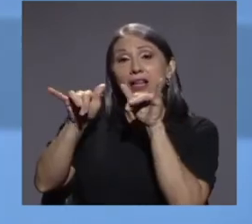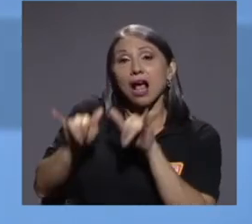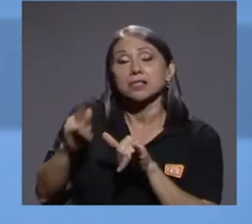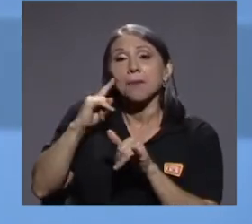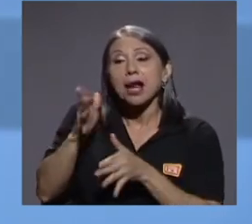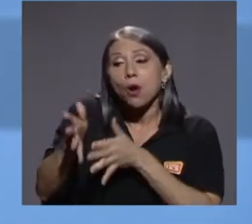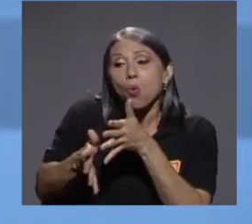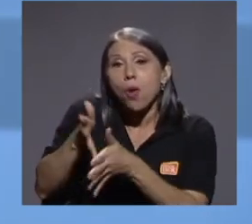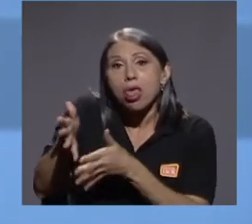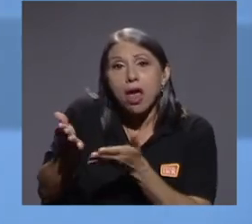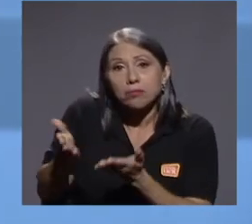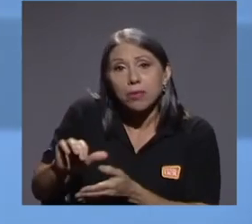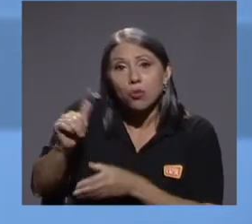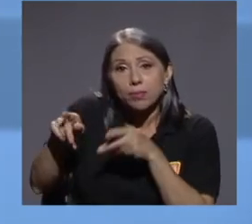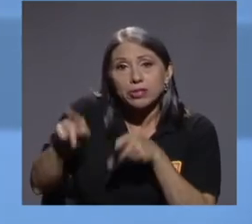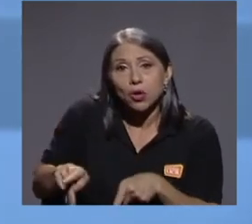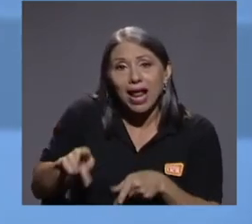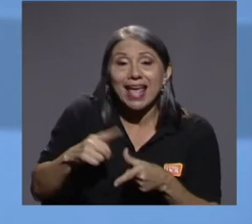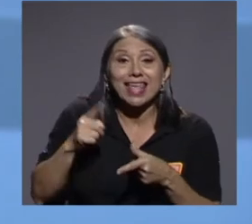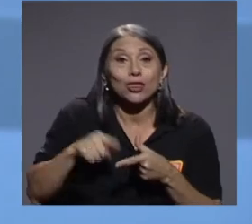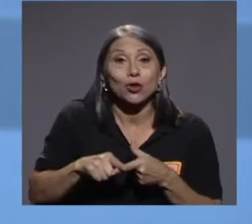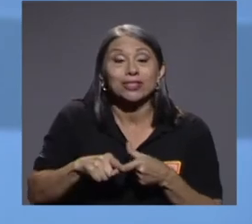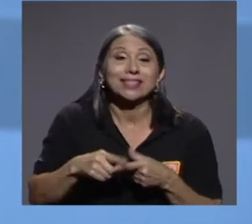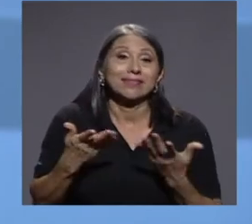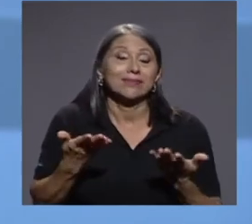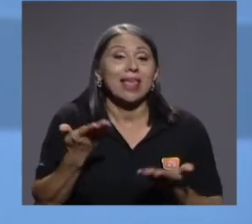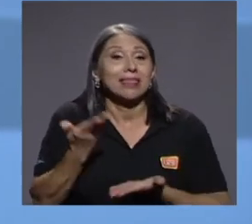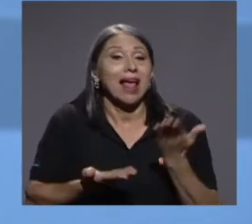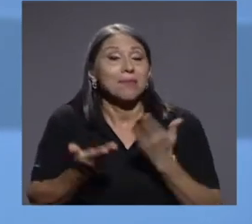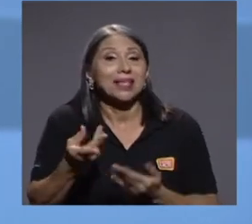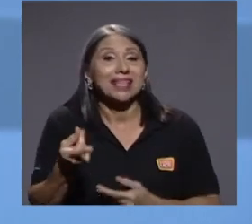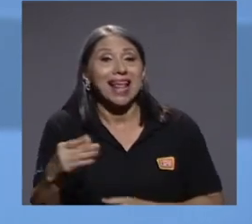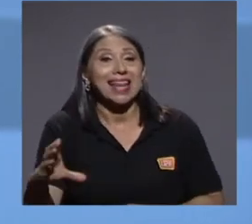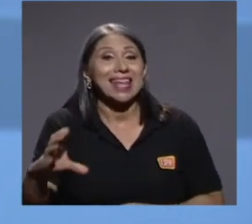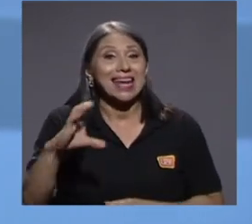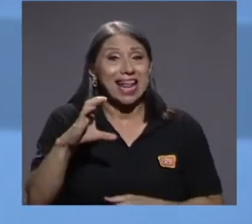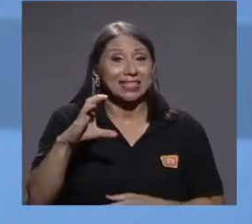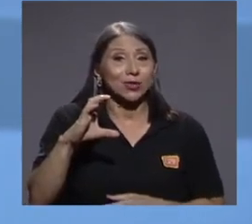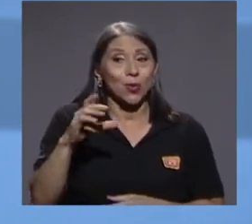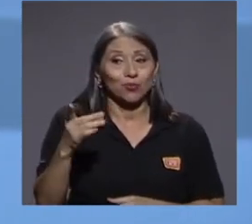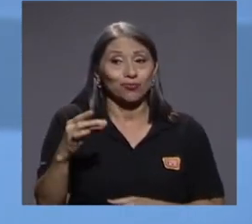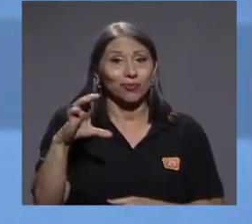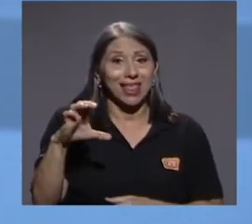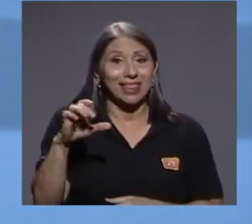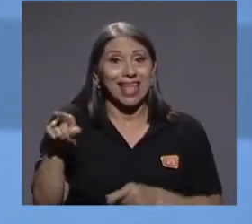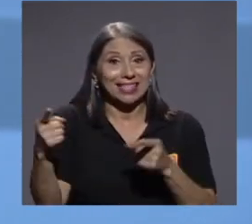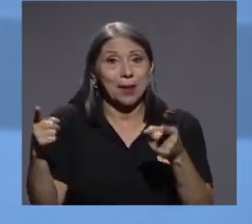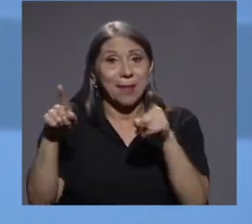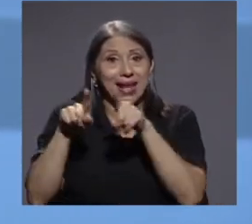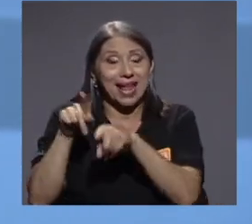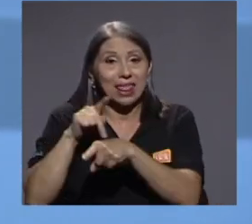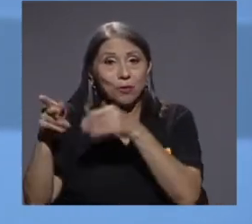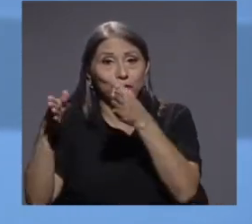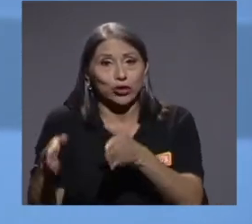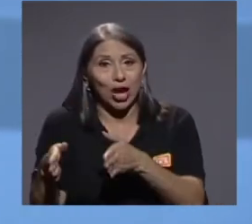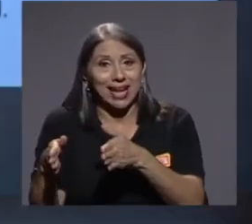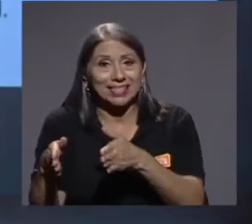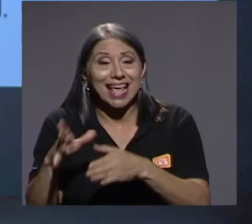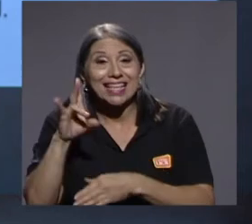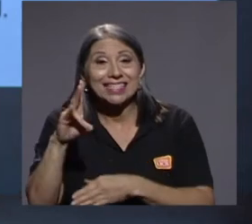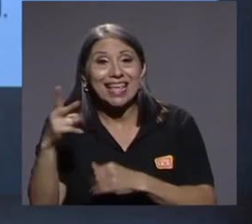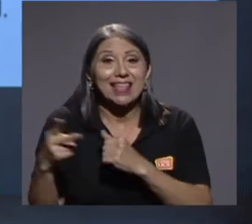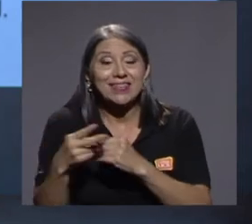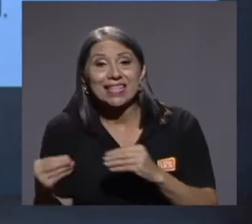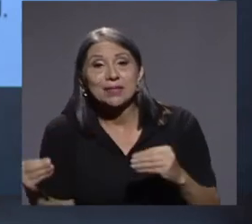el ingreso de la pareja de profesionales podría ser hasta 7 veces el ingreso de este primer hogar. Y